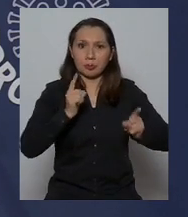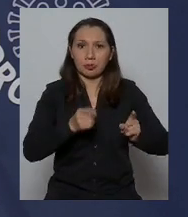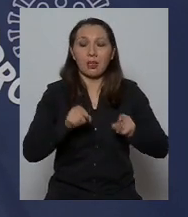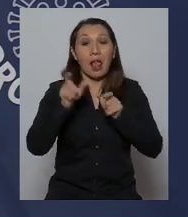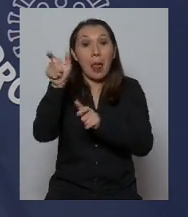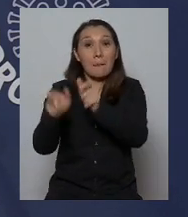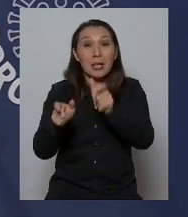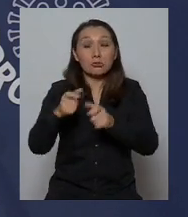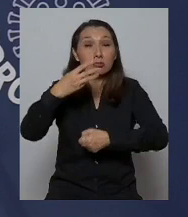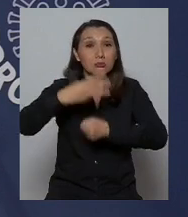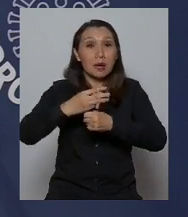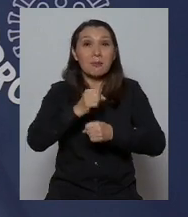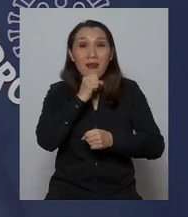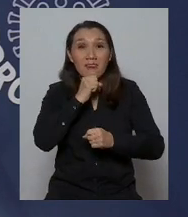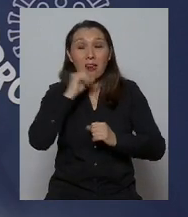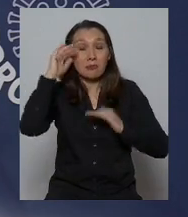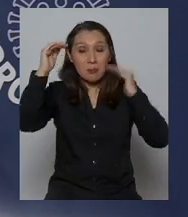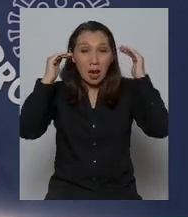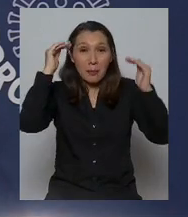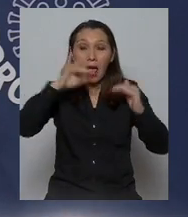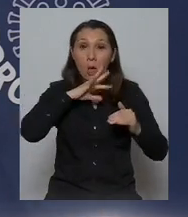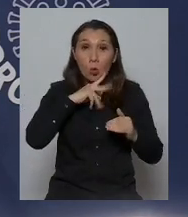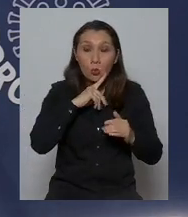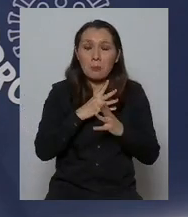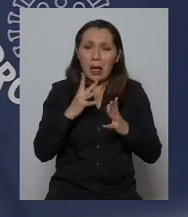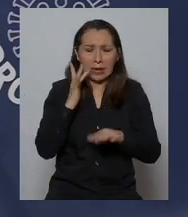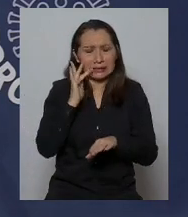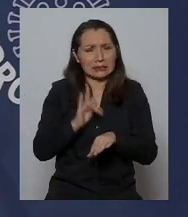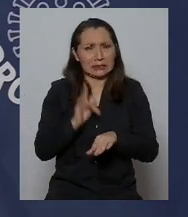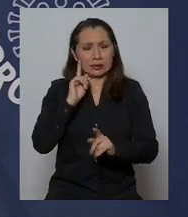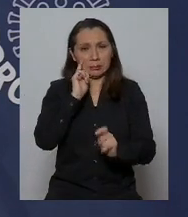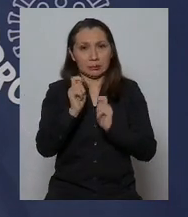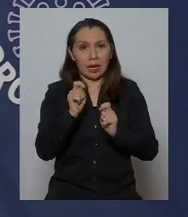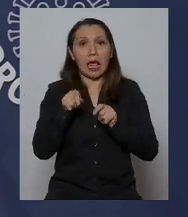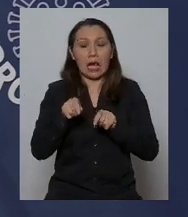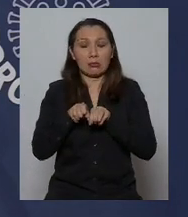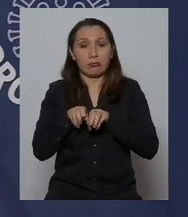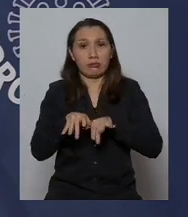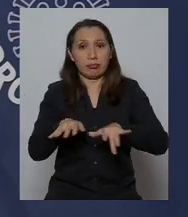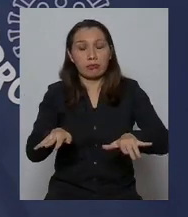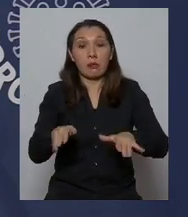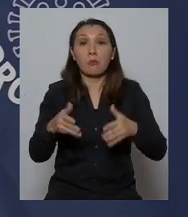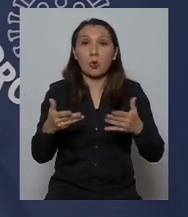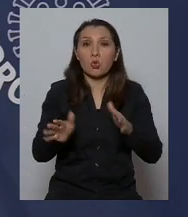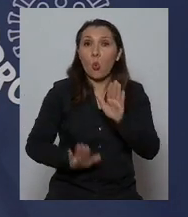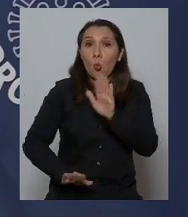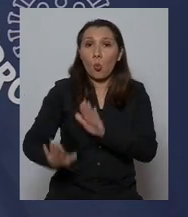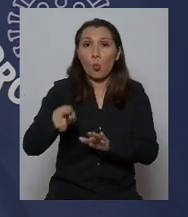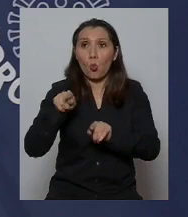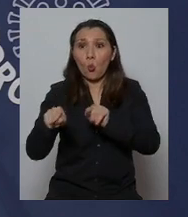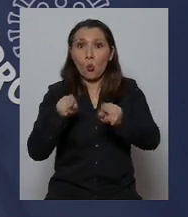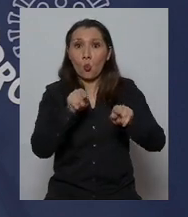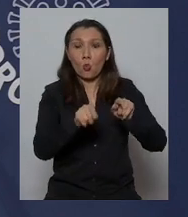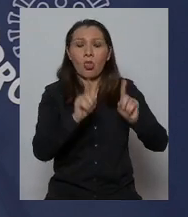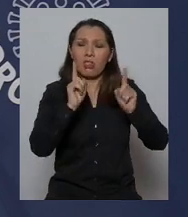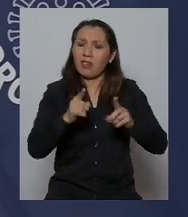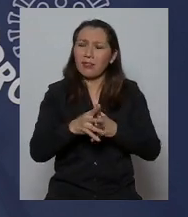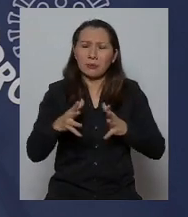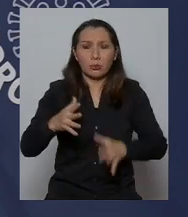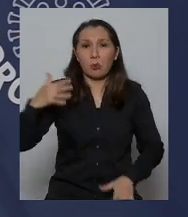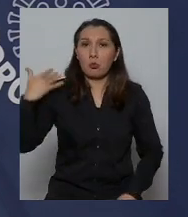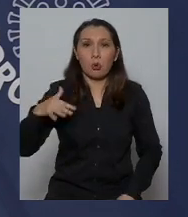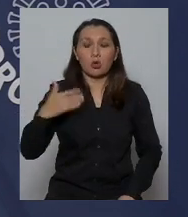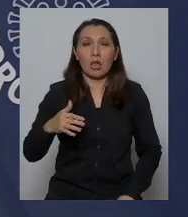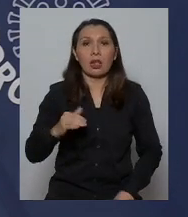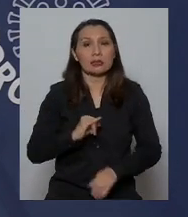Son las personas mayores las que están en mayor riesgo ante esta pandemia, por lo tanto el cuidado de ellos debe ser fundamental